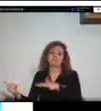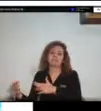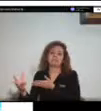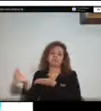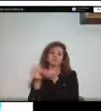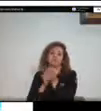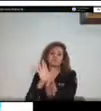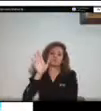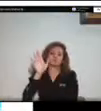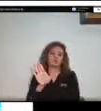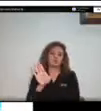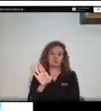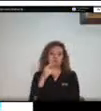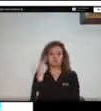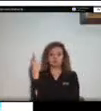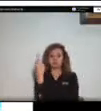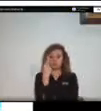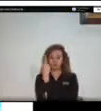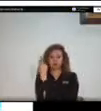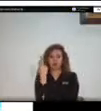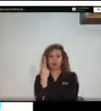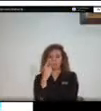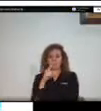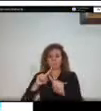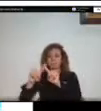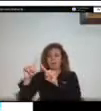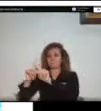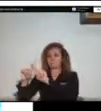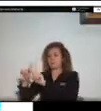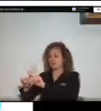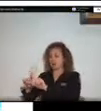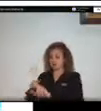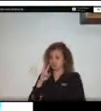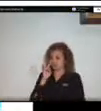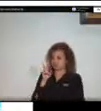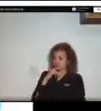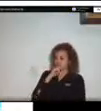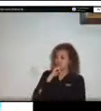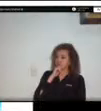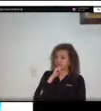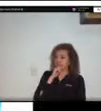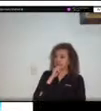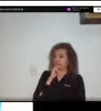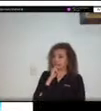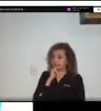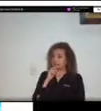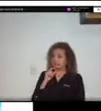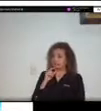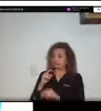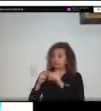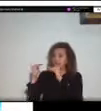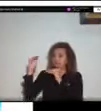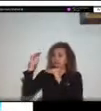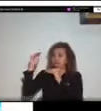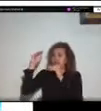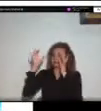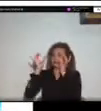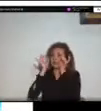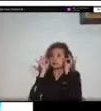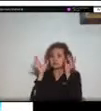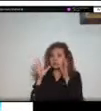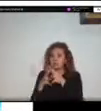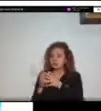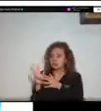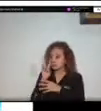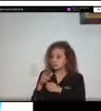se replican las demás cuencas tenemos un gran aporte de material desde la parte alta que con gran energía la corriente la va depositando